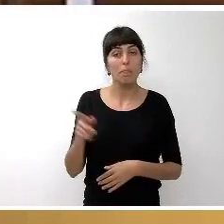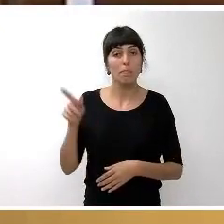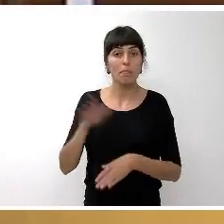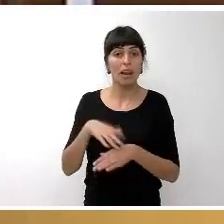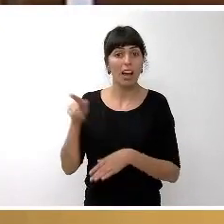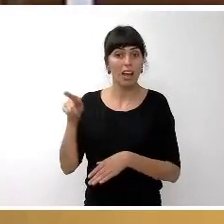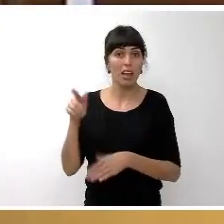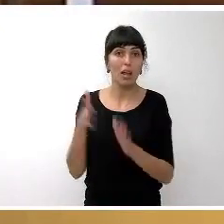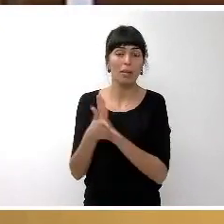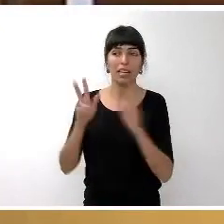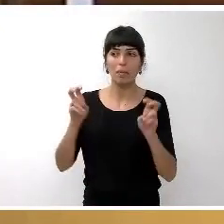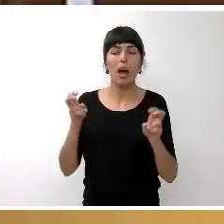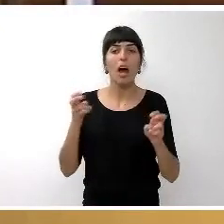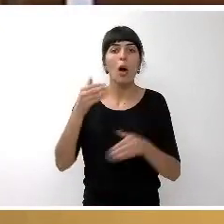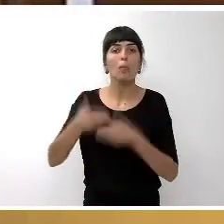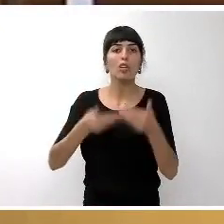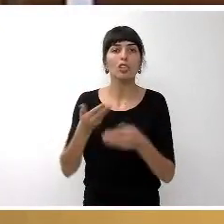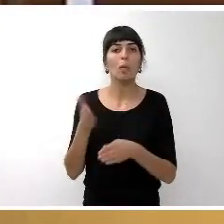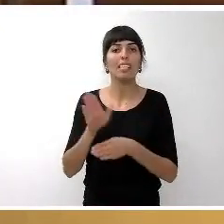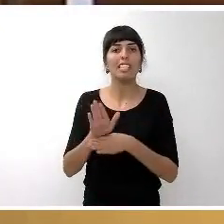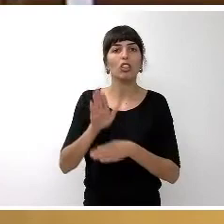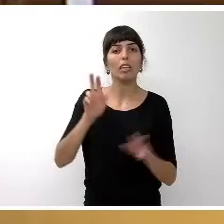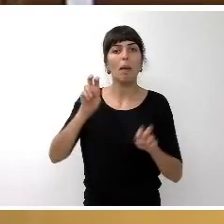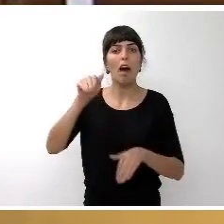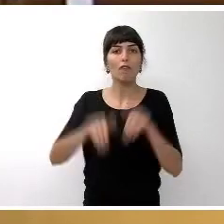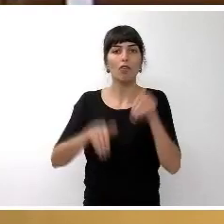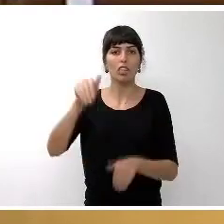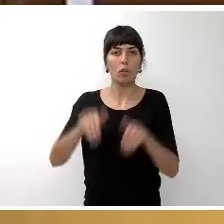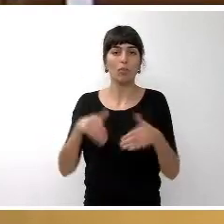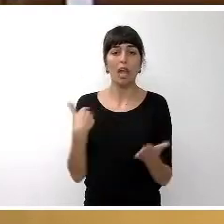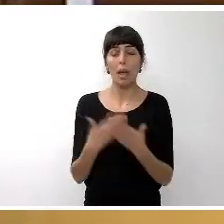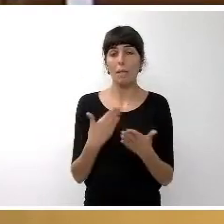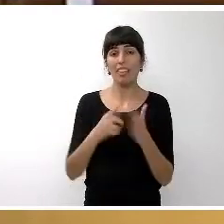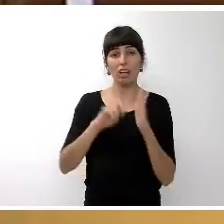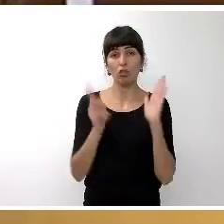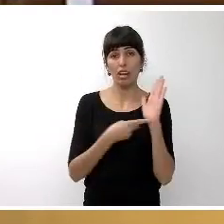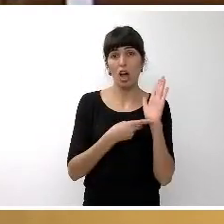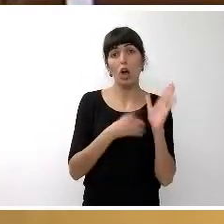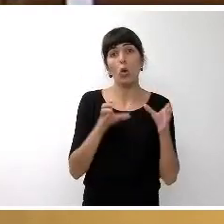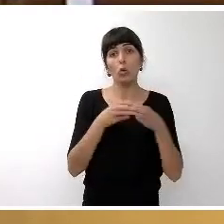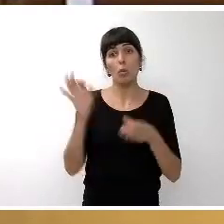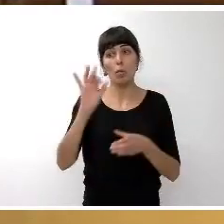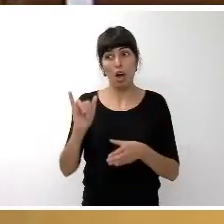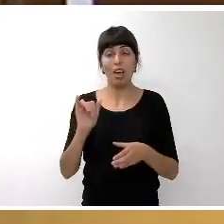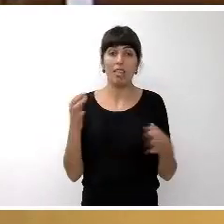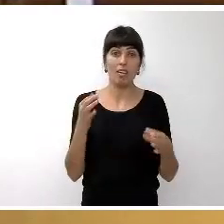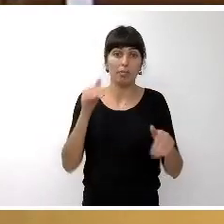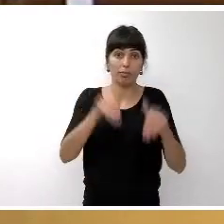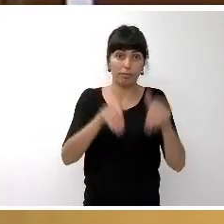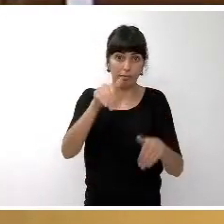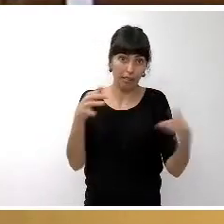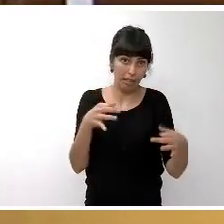presentación de votación en principio hay una una enmienda a la totalidad que presenta el grupo Podemos que hay que votar en primer lugar